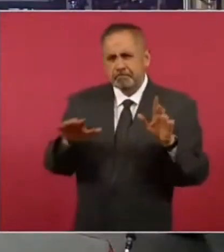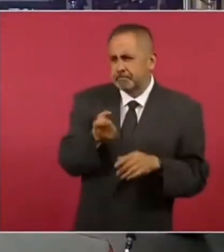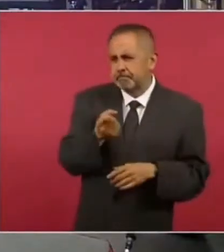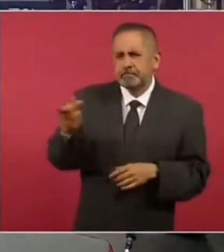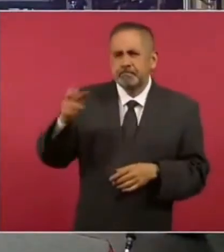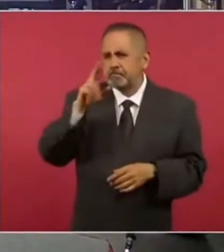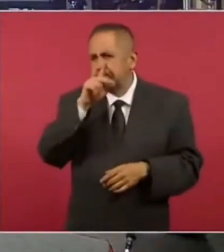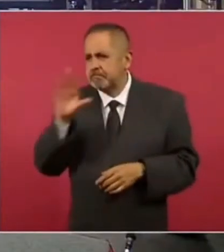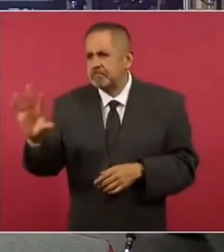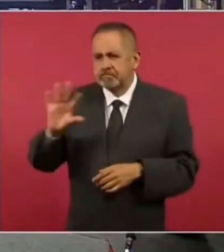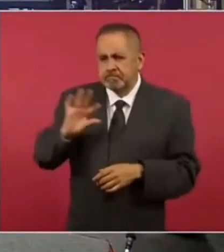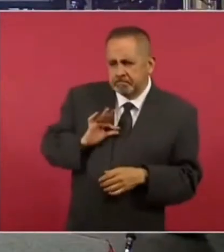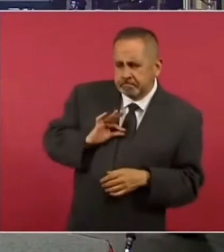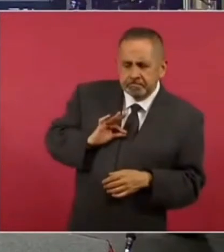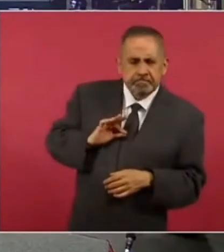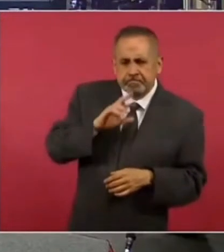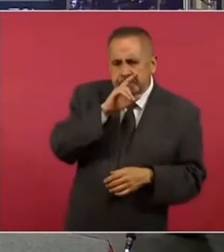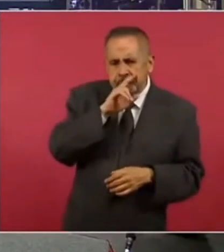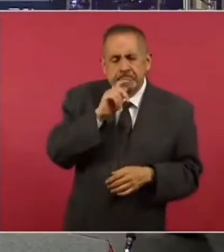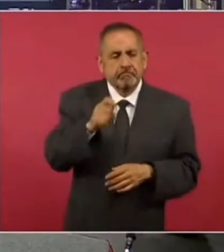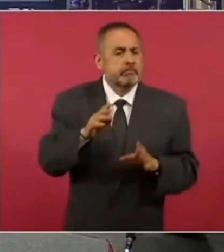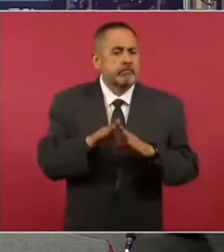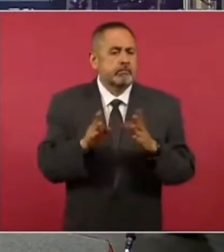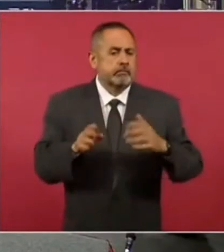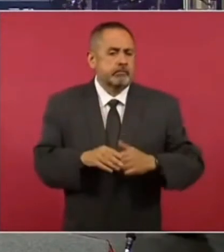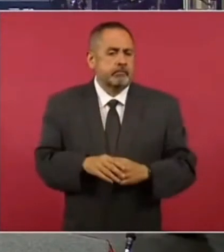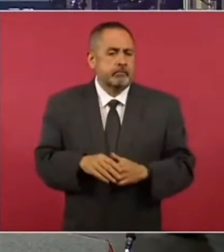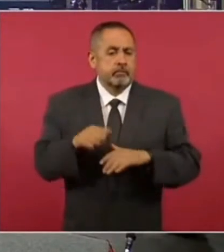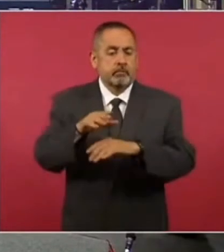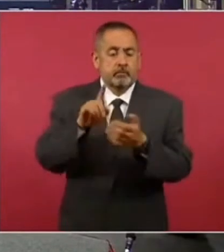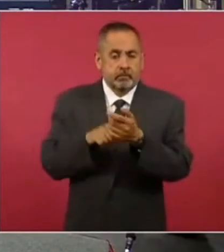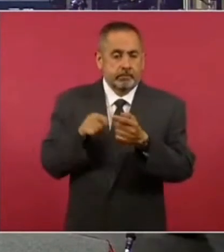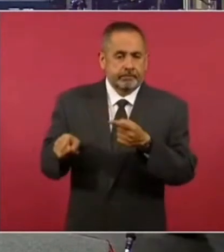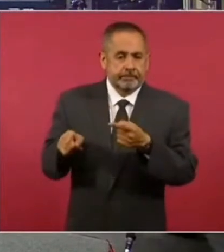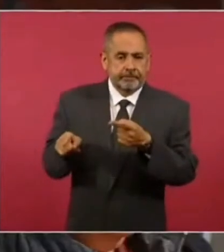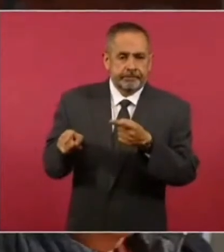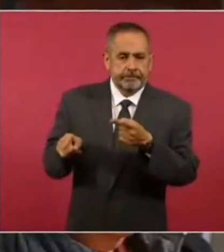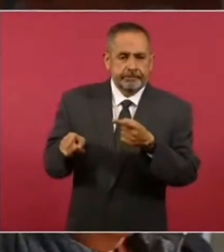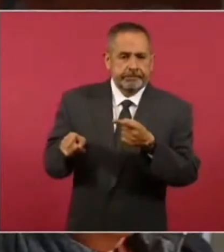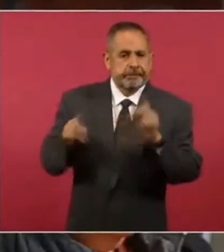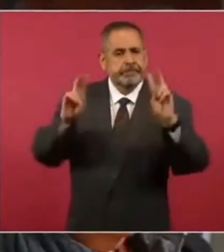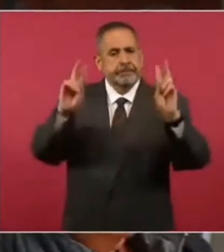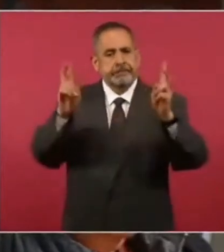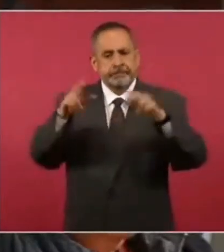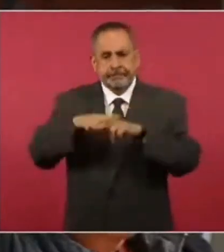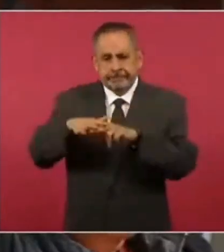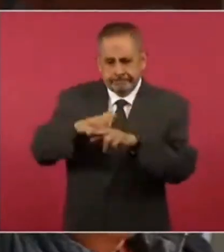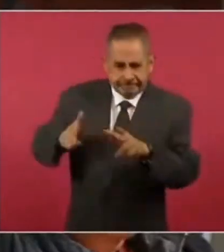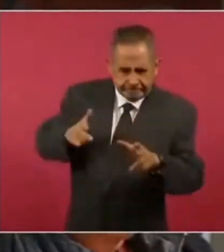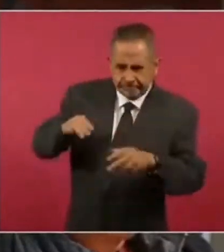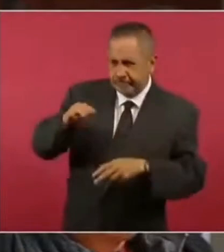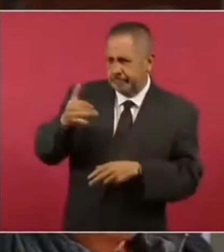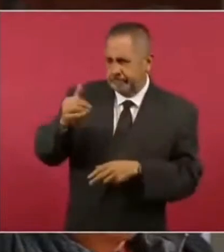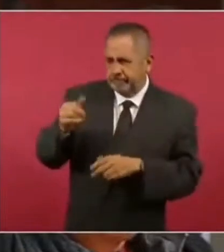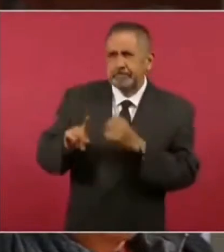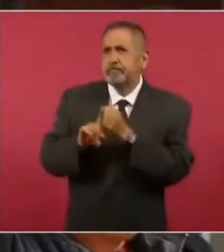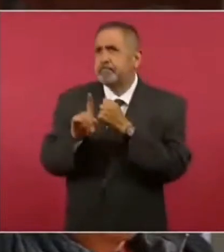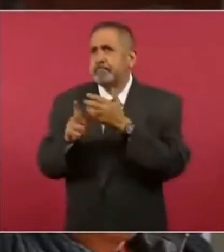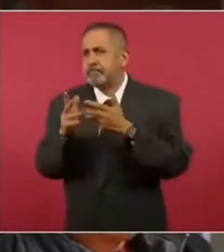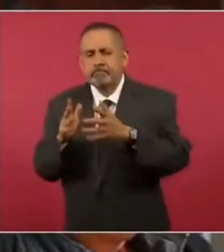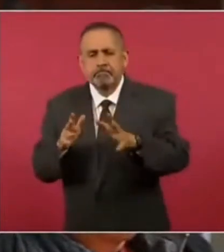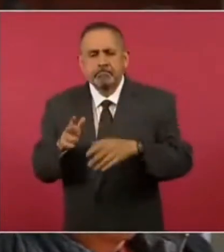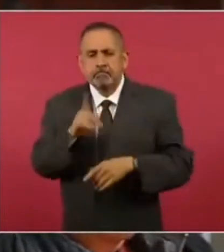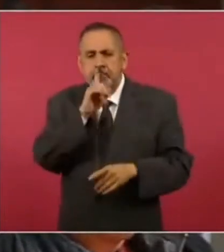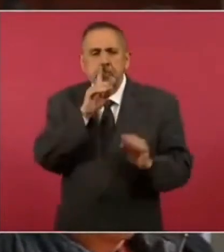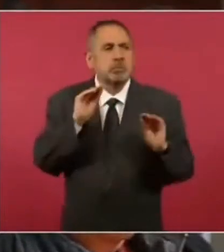hecho llegar, porque cuando se ha planteado todo el tema del Tren Maya y del desarrollo, no se habla